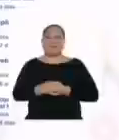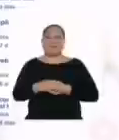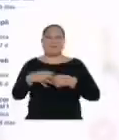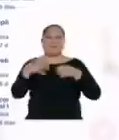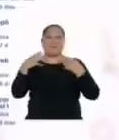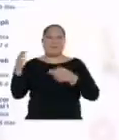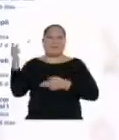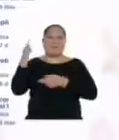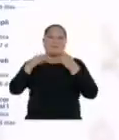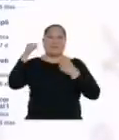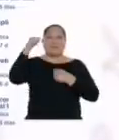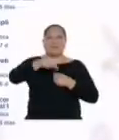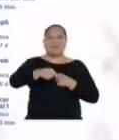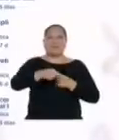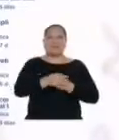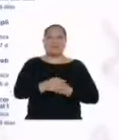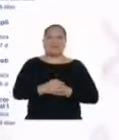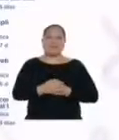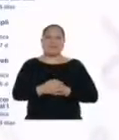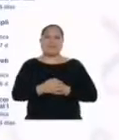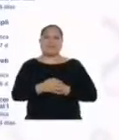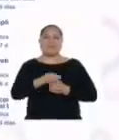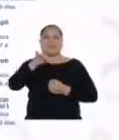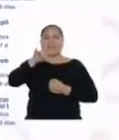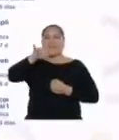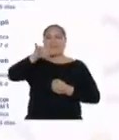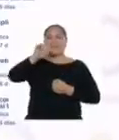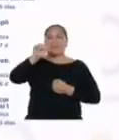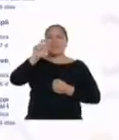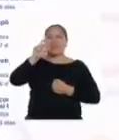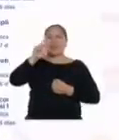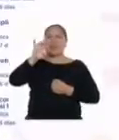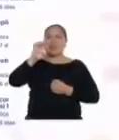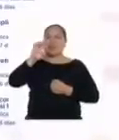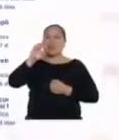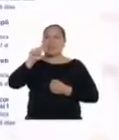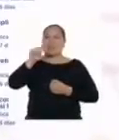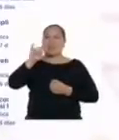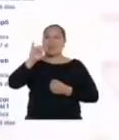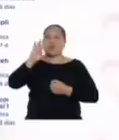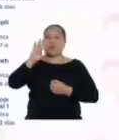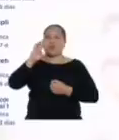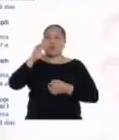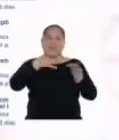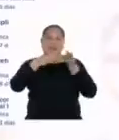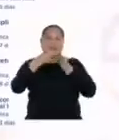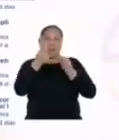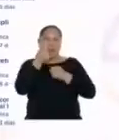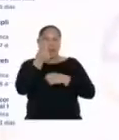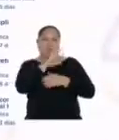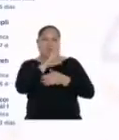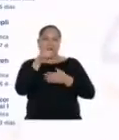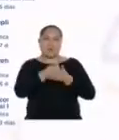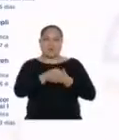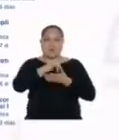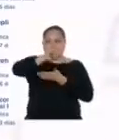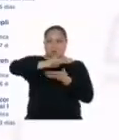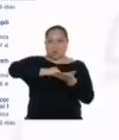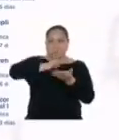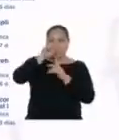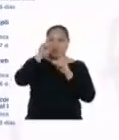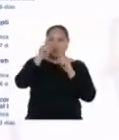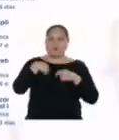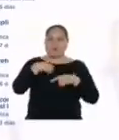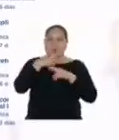Estamos de vuelta en... ¡Gare Tuber lo explica casi todo! Me han llegado nuevas preguntas y aquí estoy para